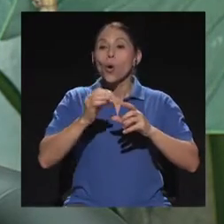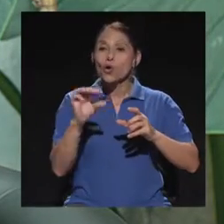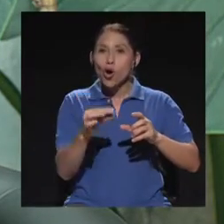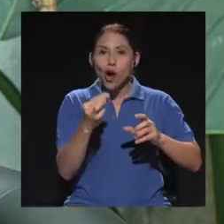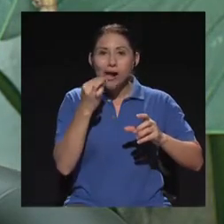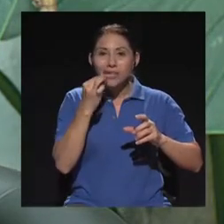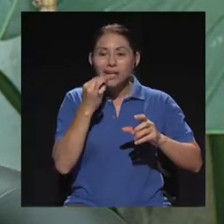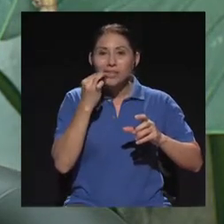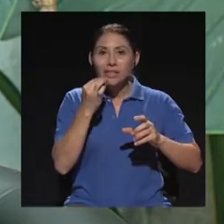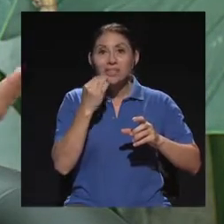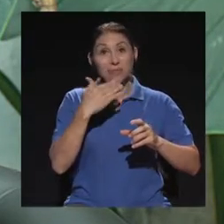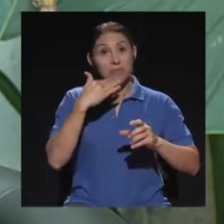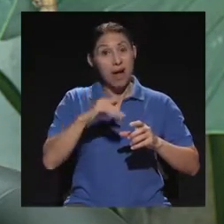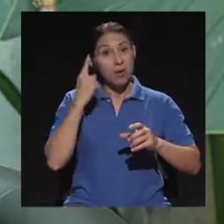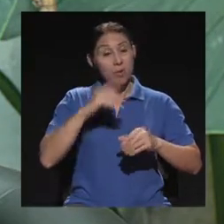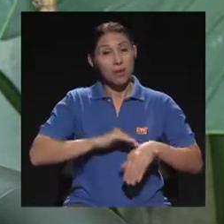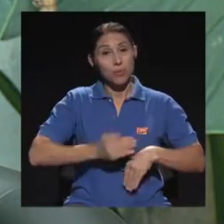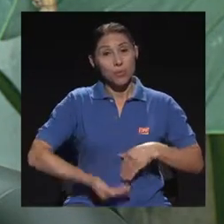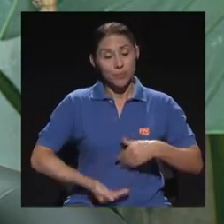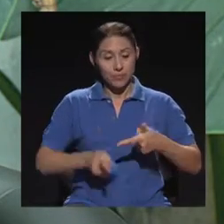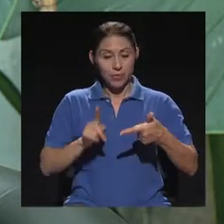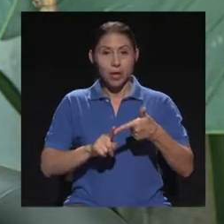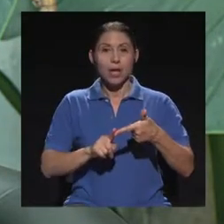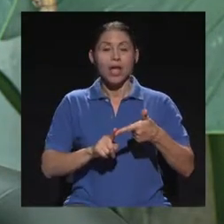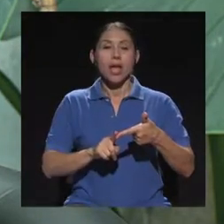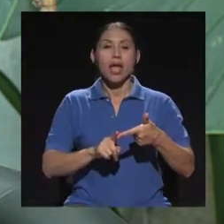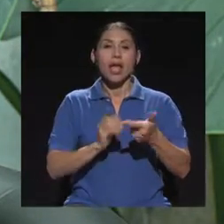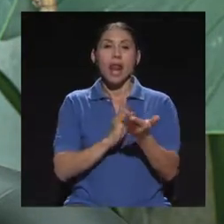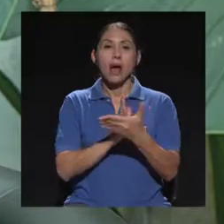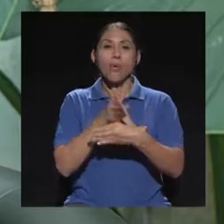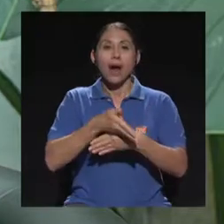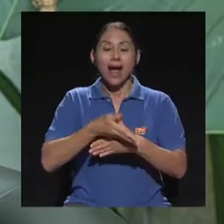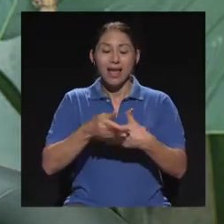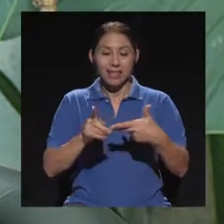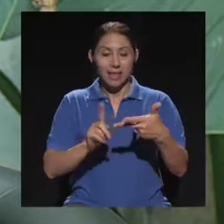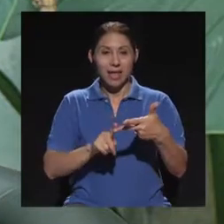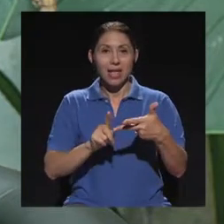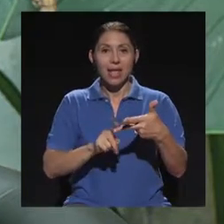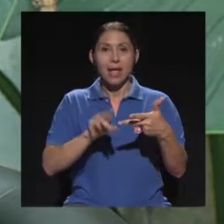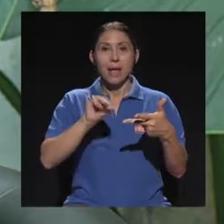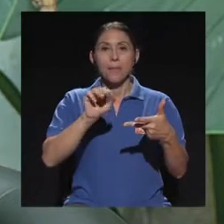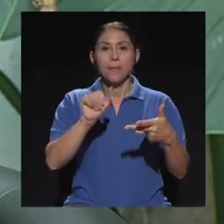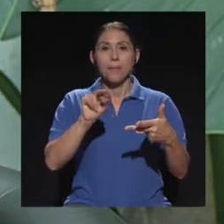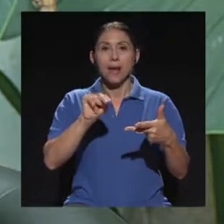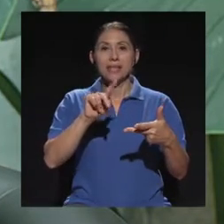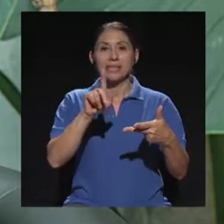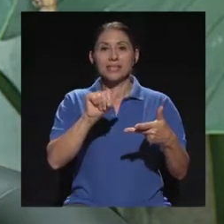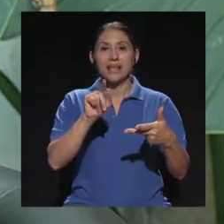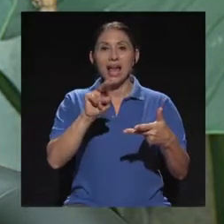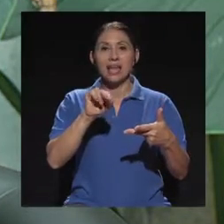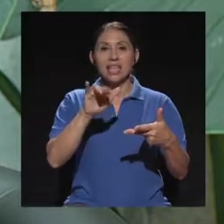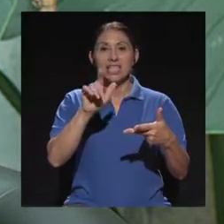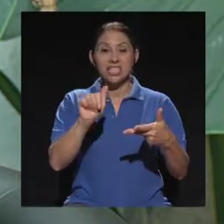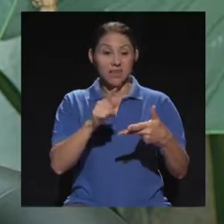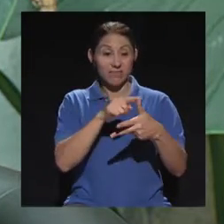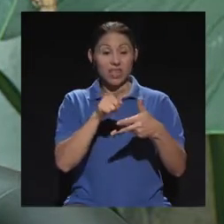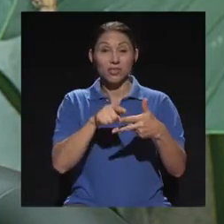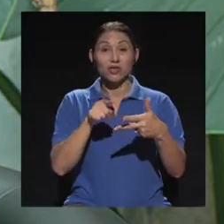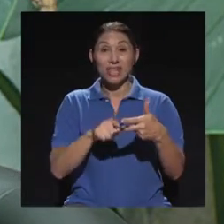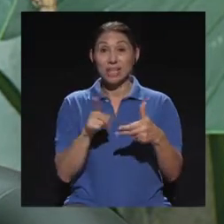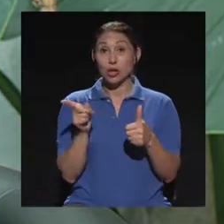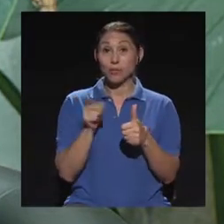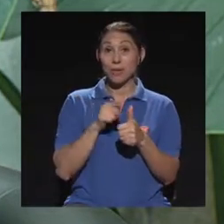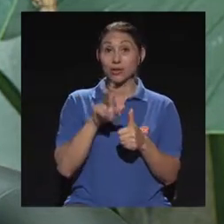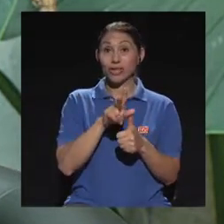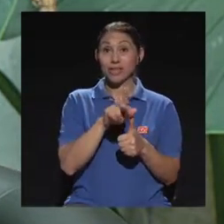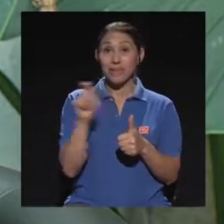el aguacate, la manzanilla. En los primeros tres meses, esas tres plantas, básicamente, hay otras, pero que me acuerdo en ese momento, son